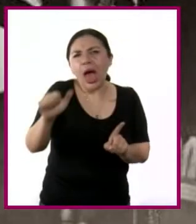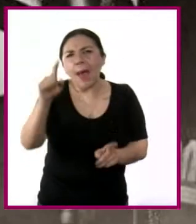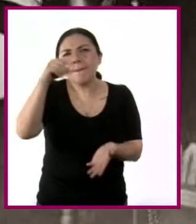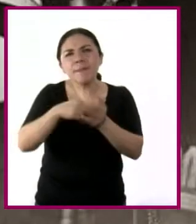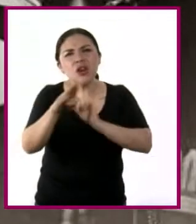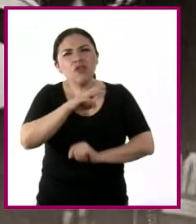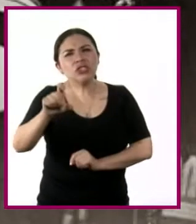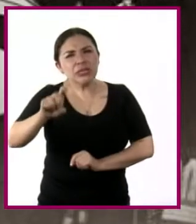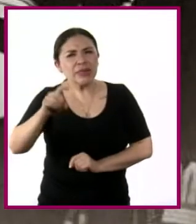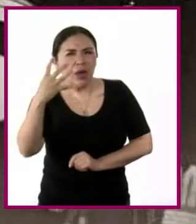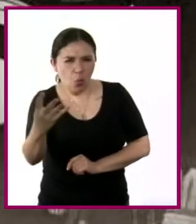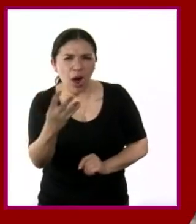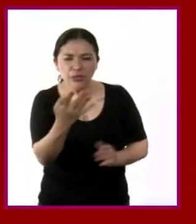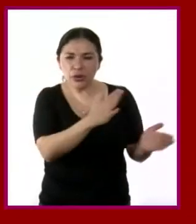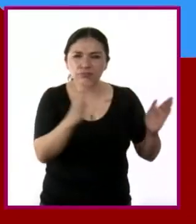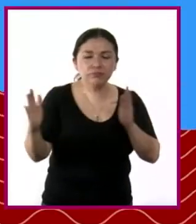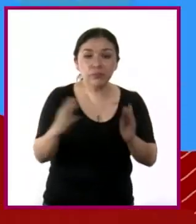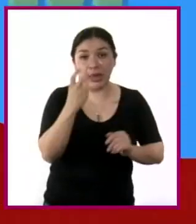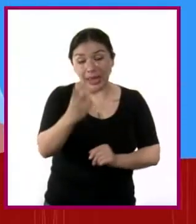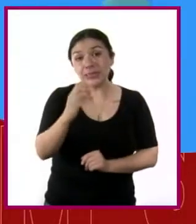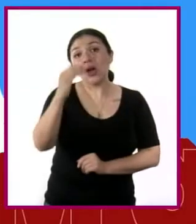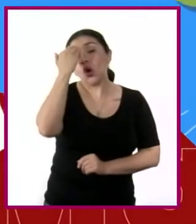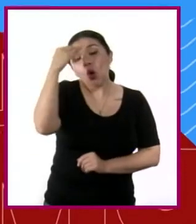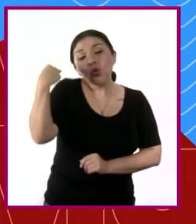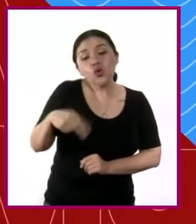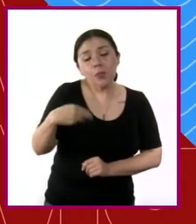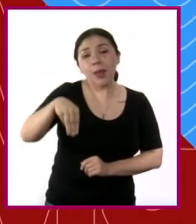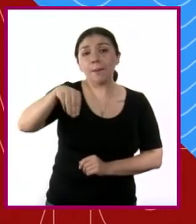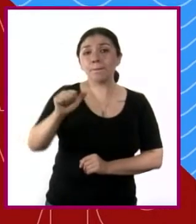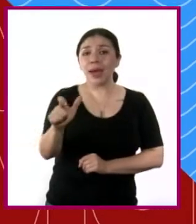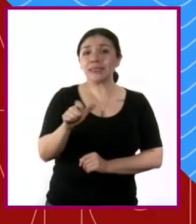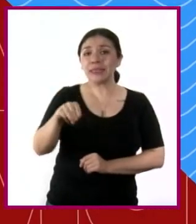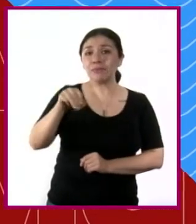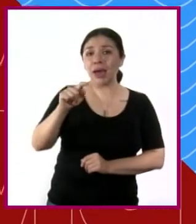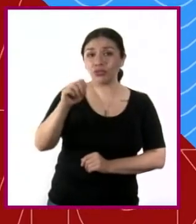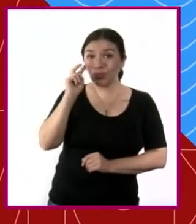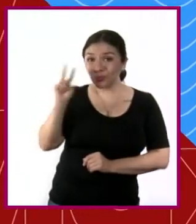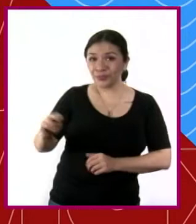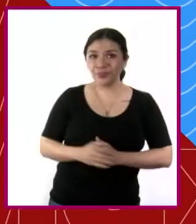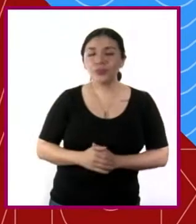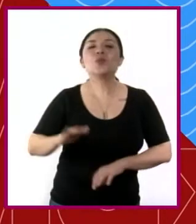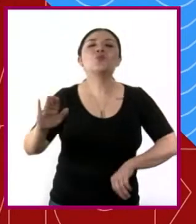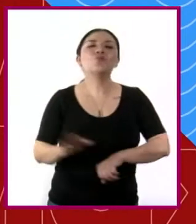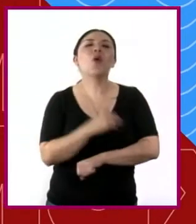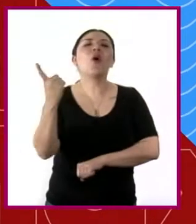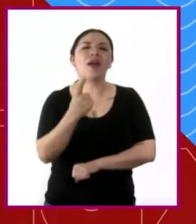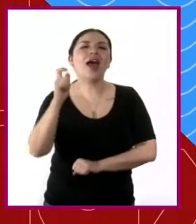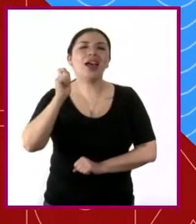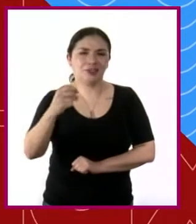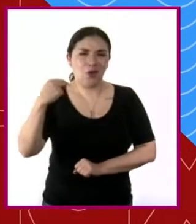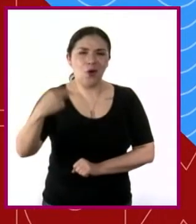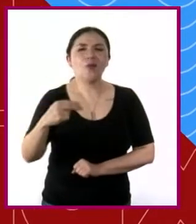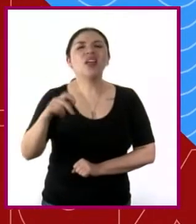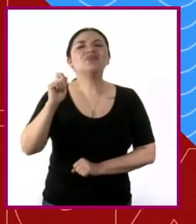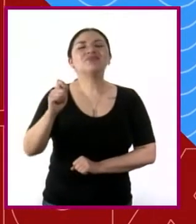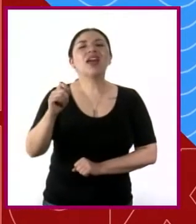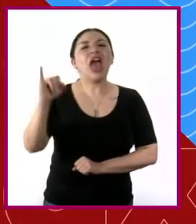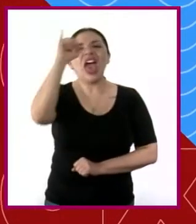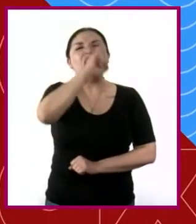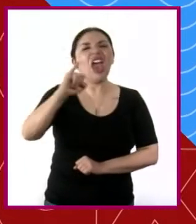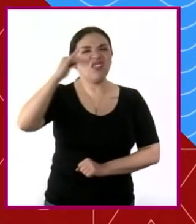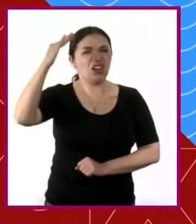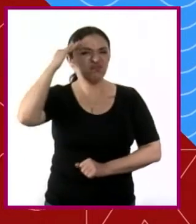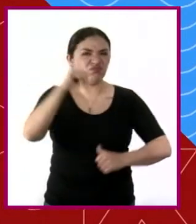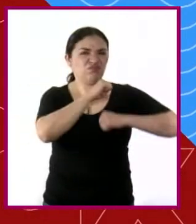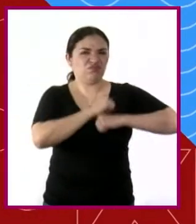1934 se le conoce como Maximato, en honor al también llamado Jefe Máximo de la